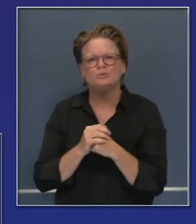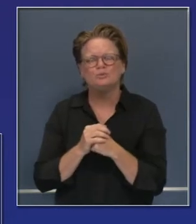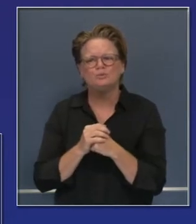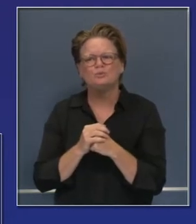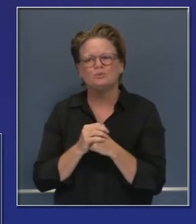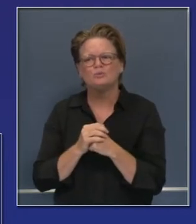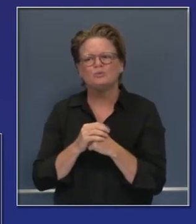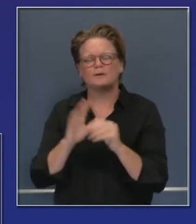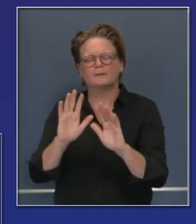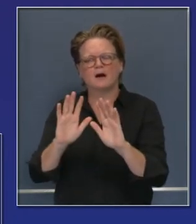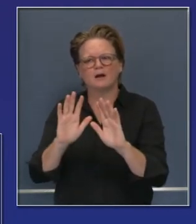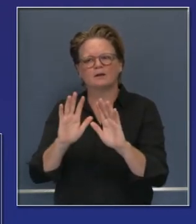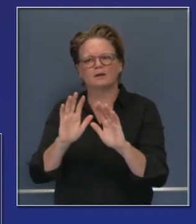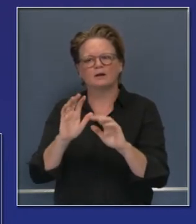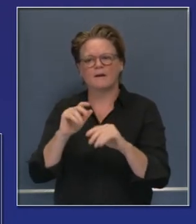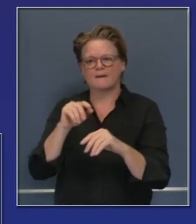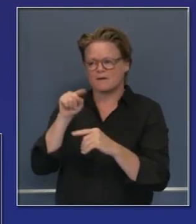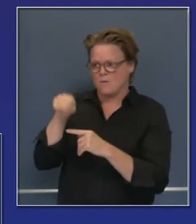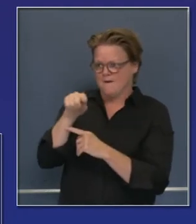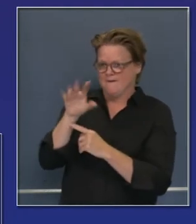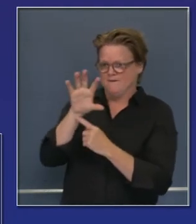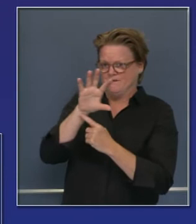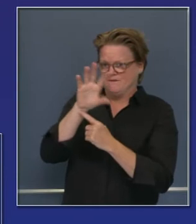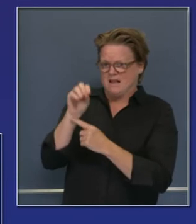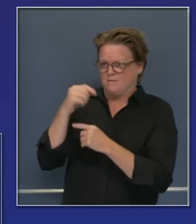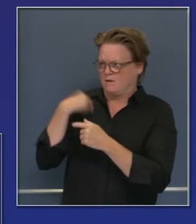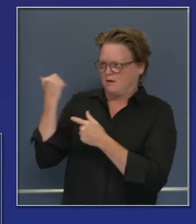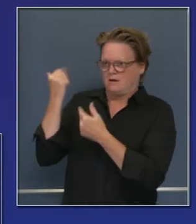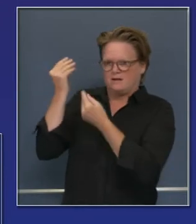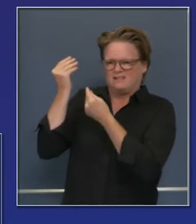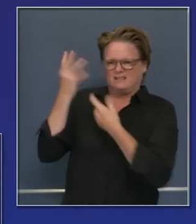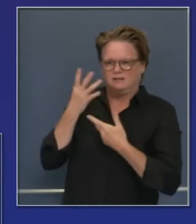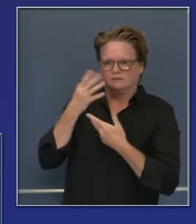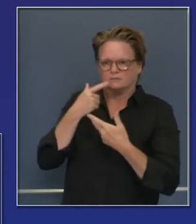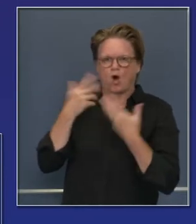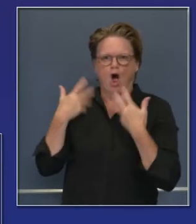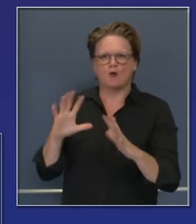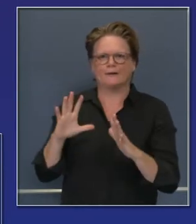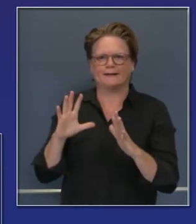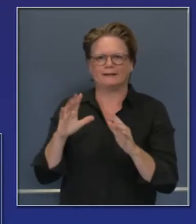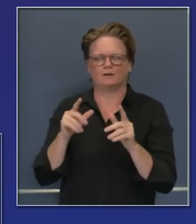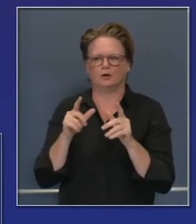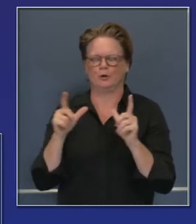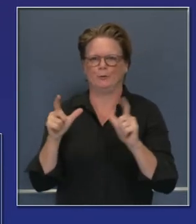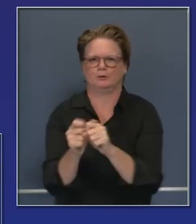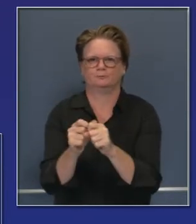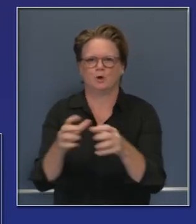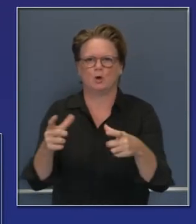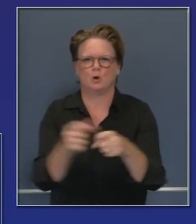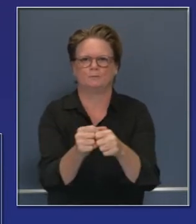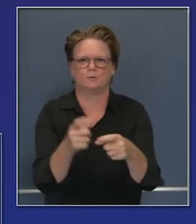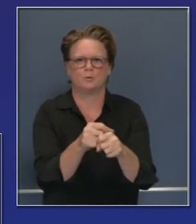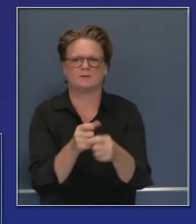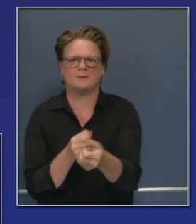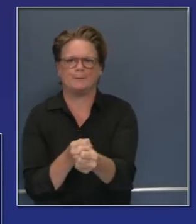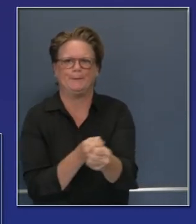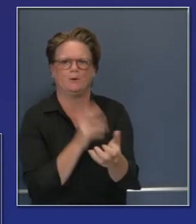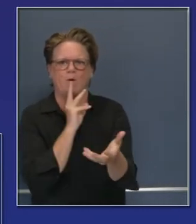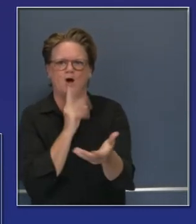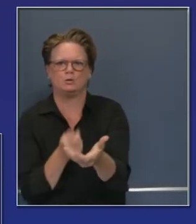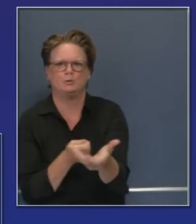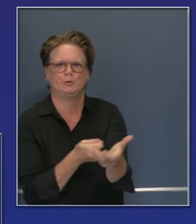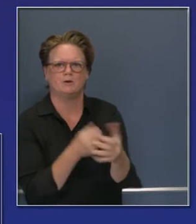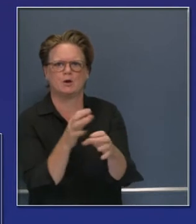definitivamente lograron suprimir los 50 nuevos incendios. Pero esto les da una impresión de la magnitud de